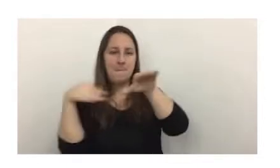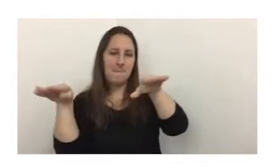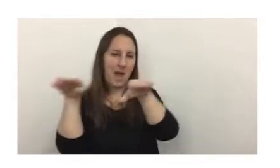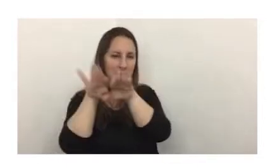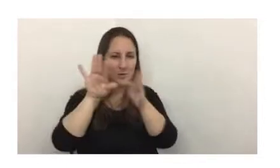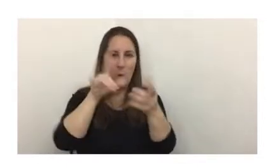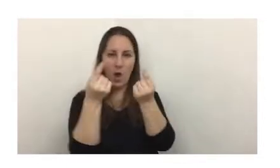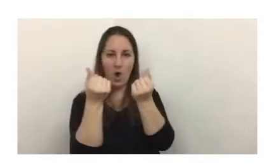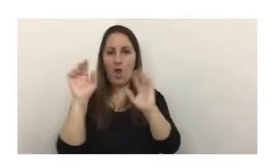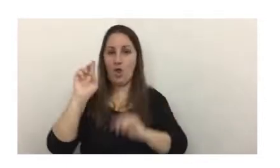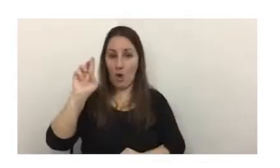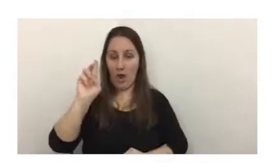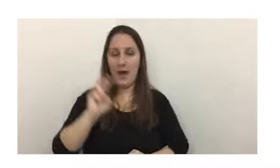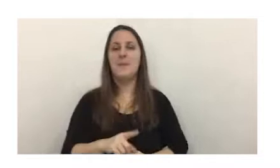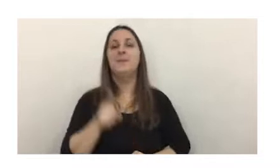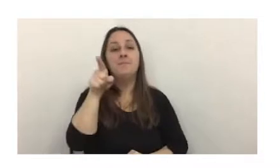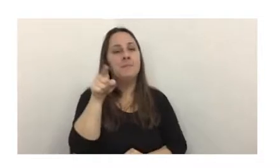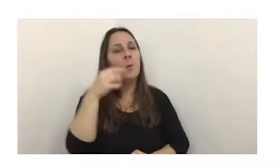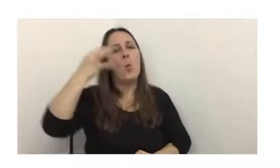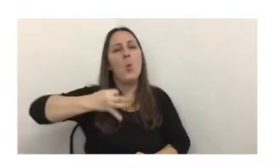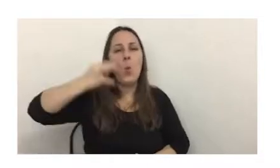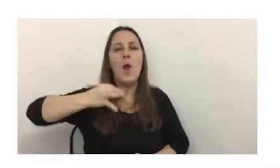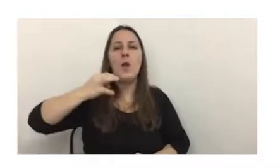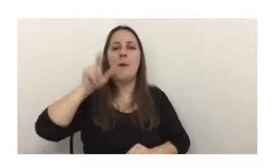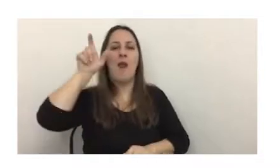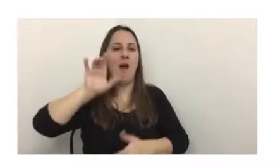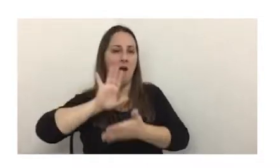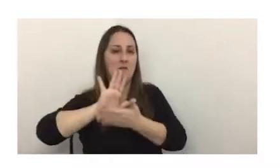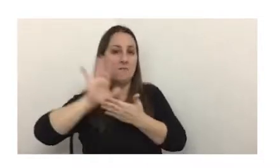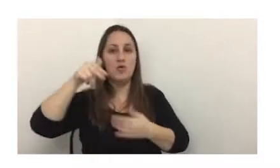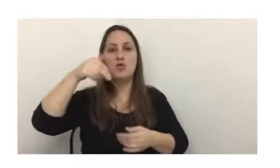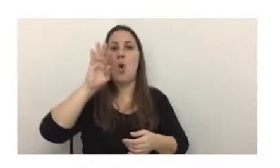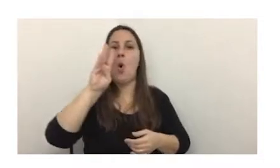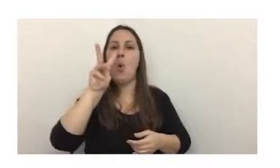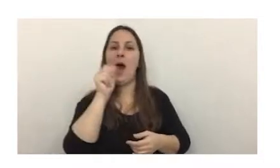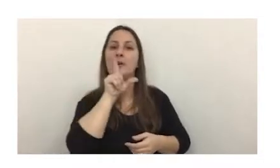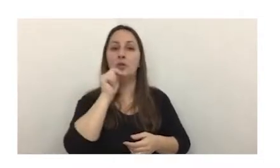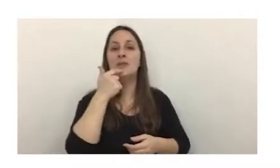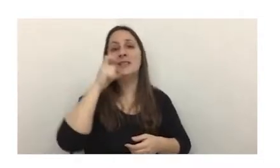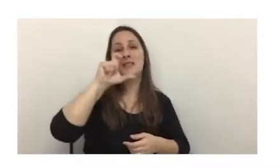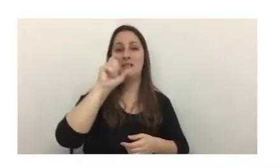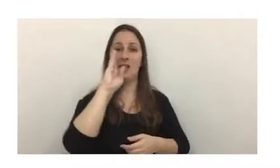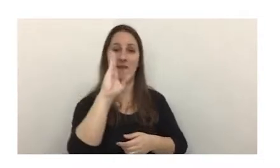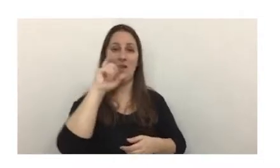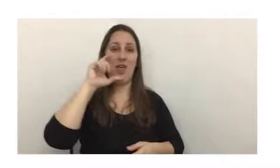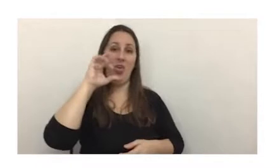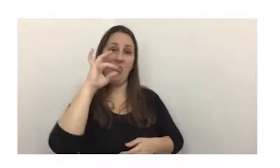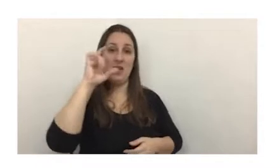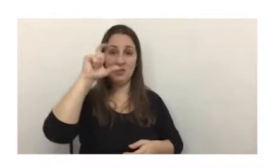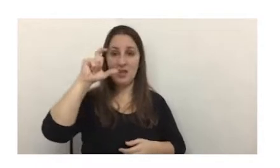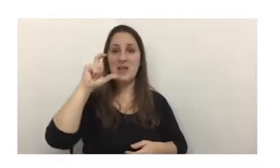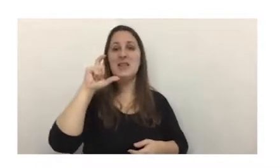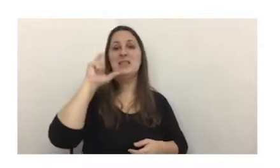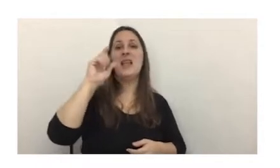al dólar, y son ideales para los novatos. Y finalmente, las CBDC, que significa Central